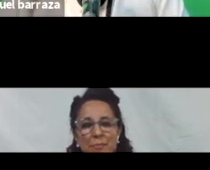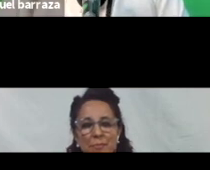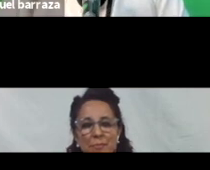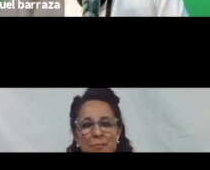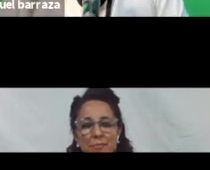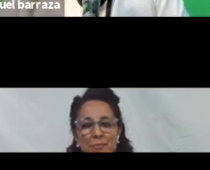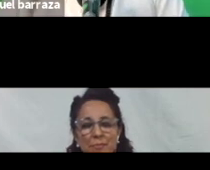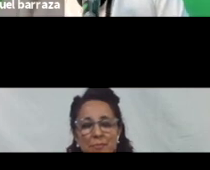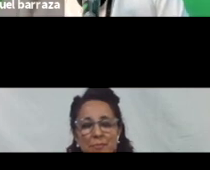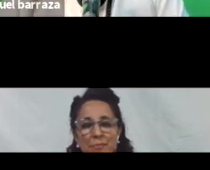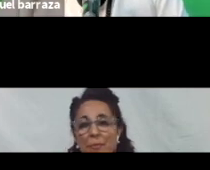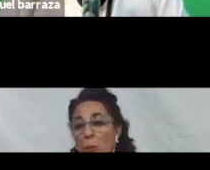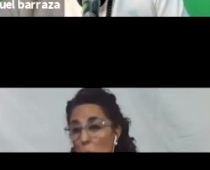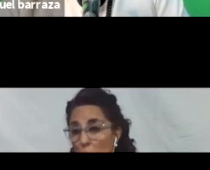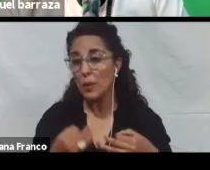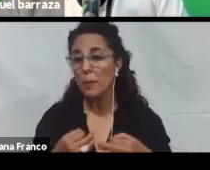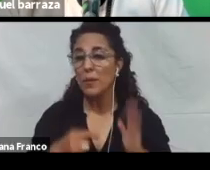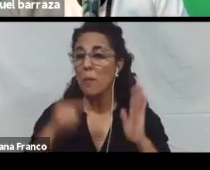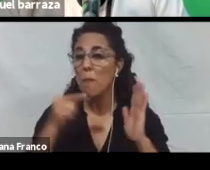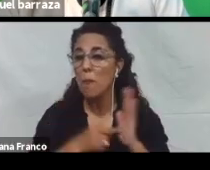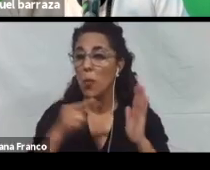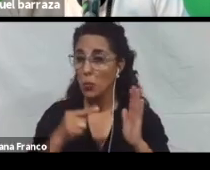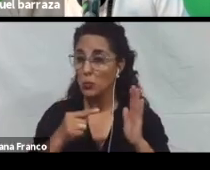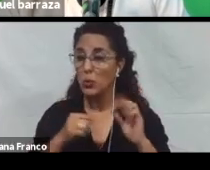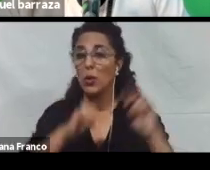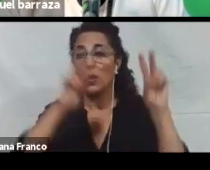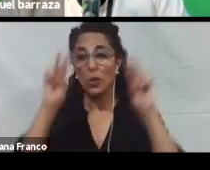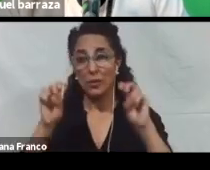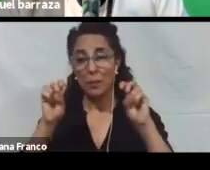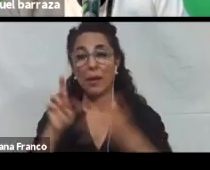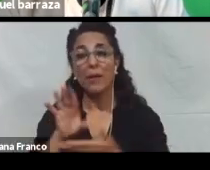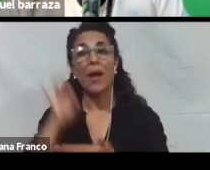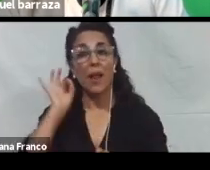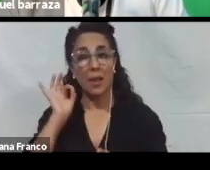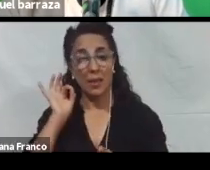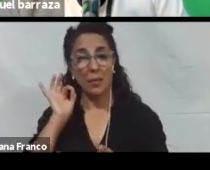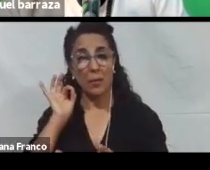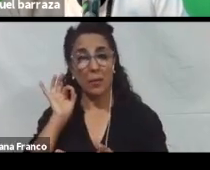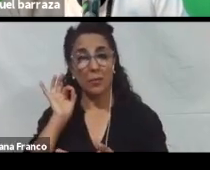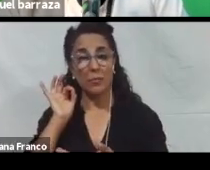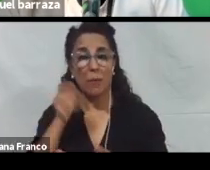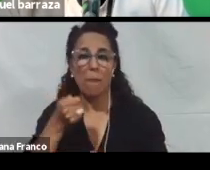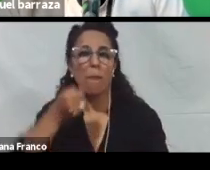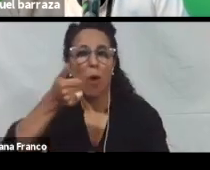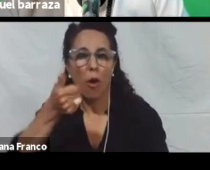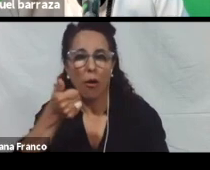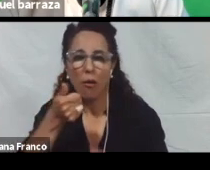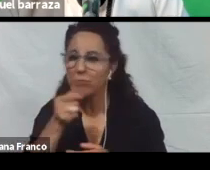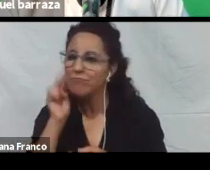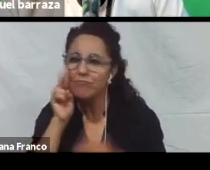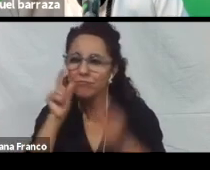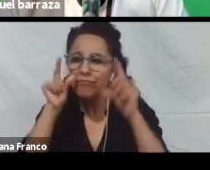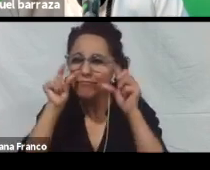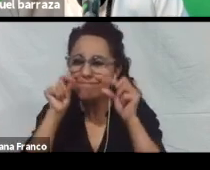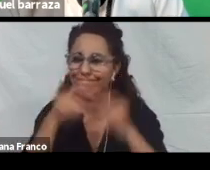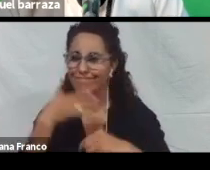Precisamente. En este punto. Que dice. Que. Que los temas. Que estamos eligiendo. Sea poco elegible. Y a eso me refiero. A. En